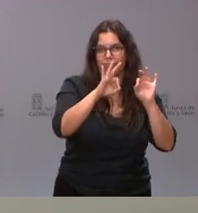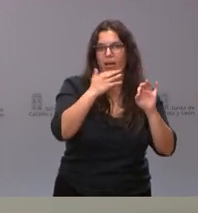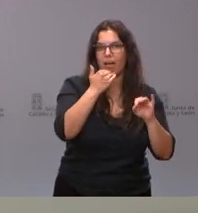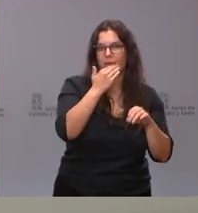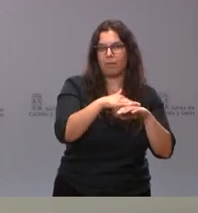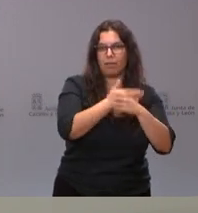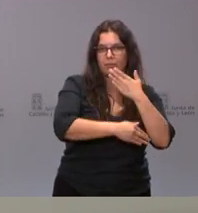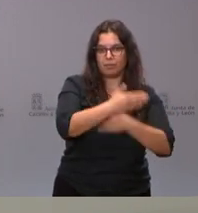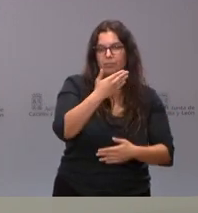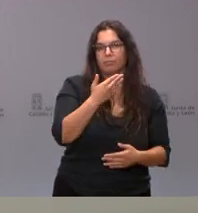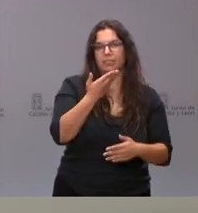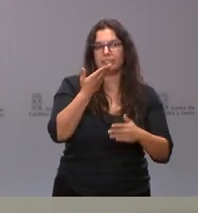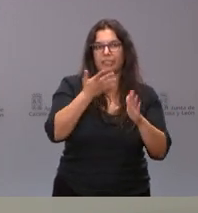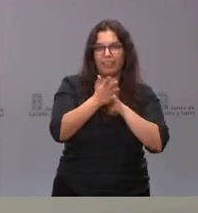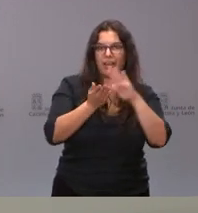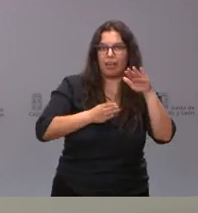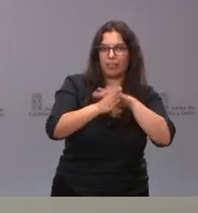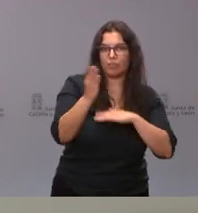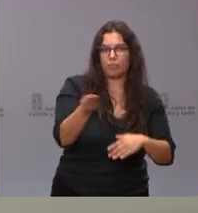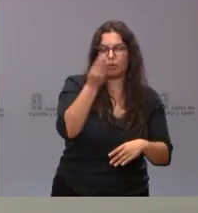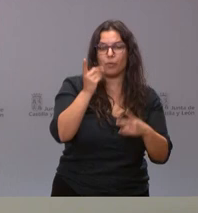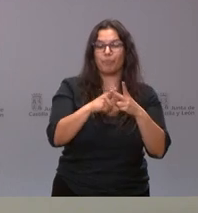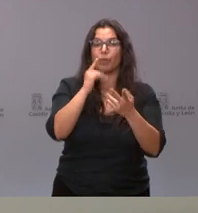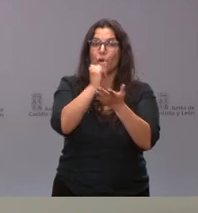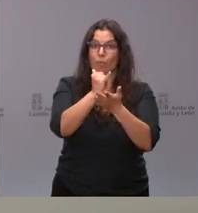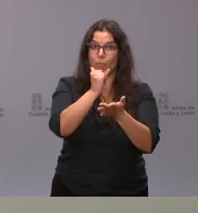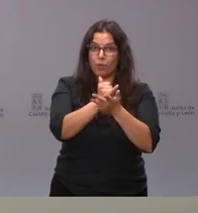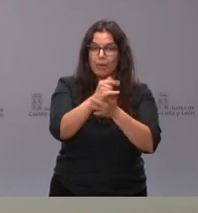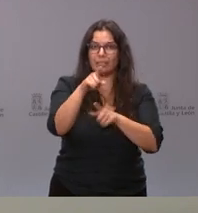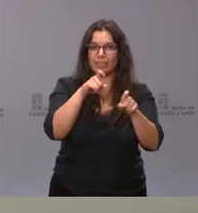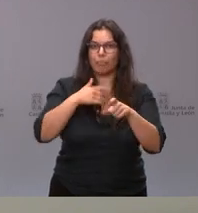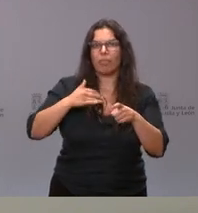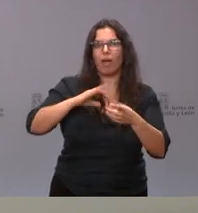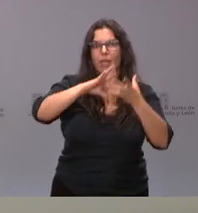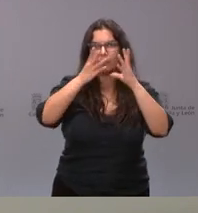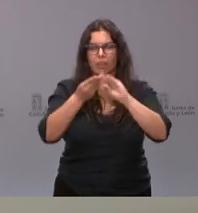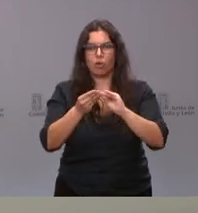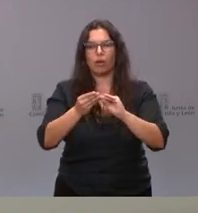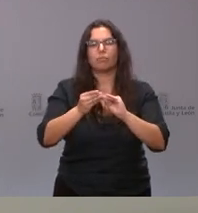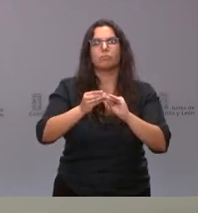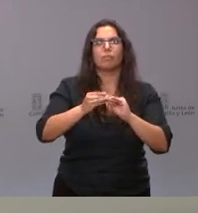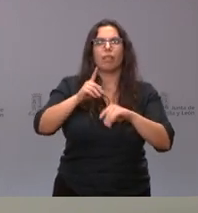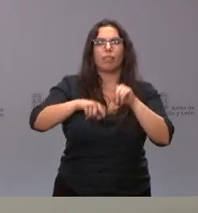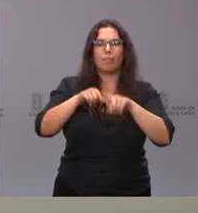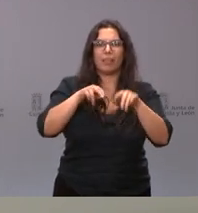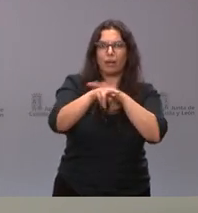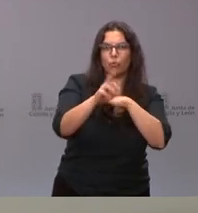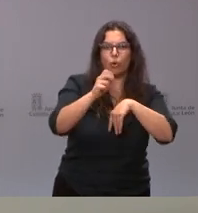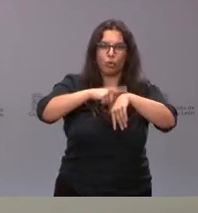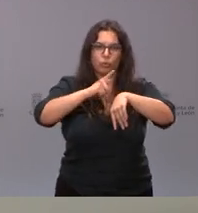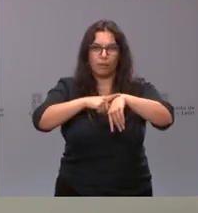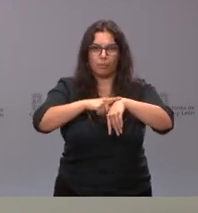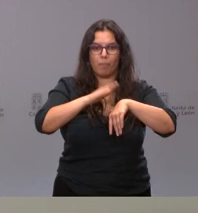de acceso. Las pruebas selectivas contemplan adaptaciones y ajustes razonables de tiempo y medios en el proceso selectivo,